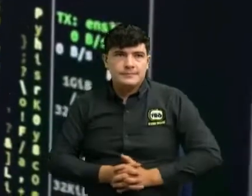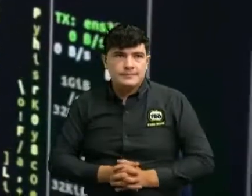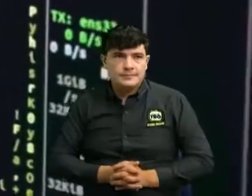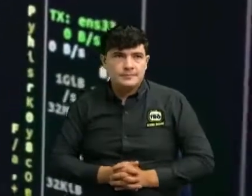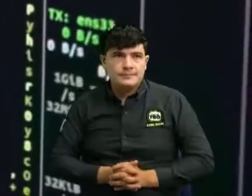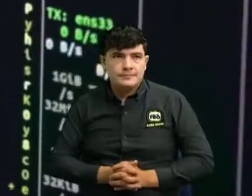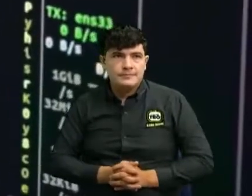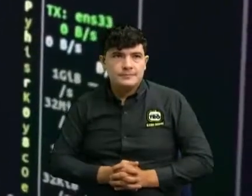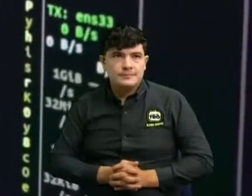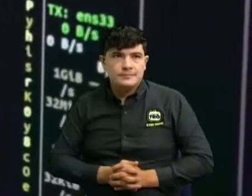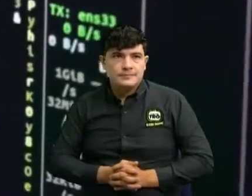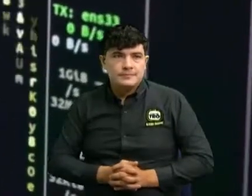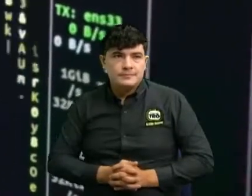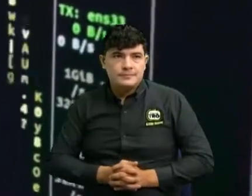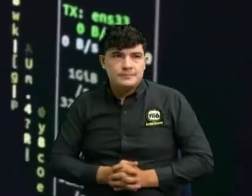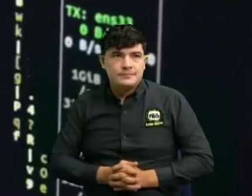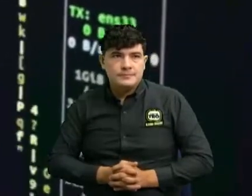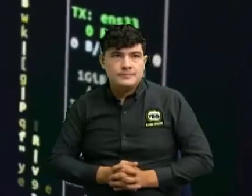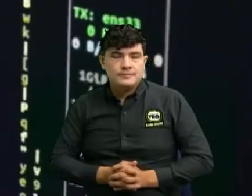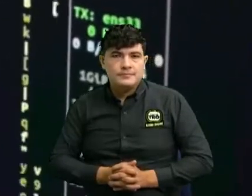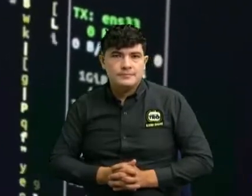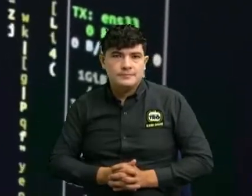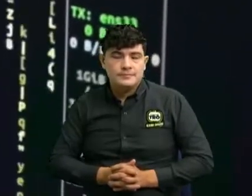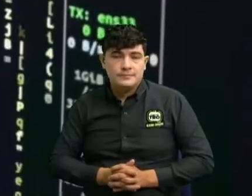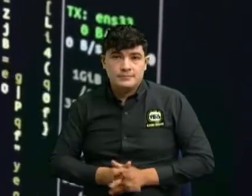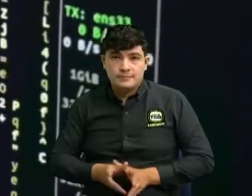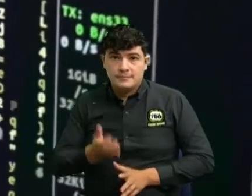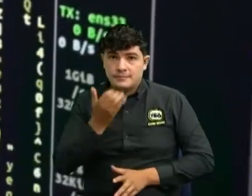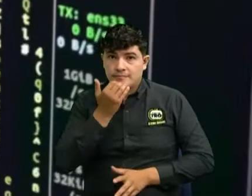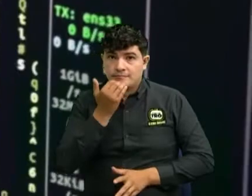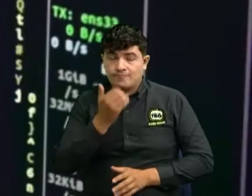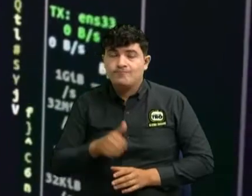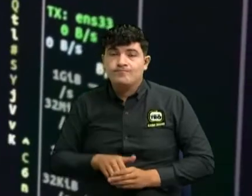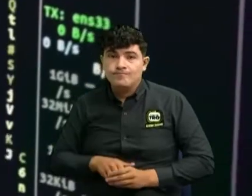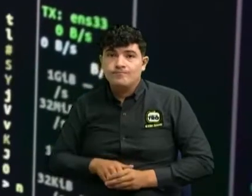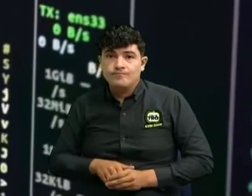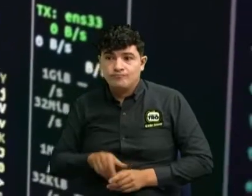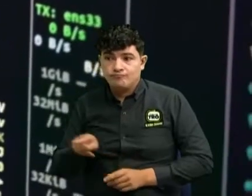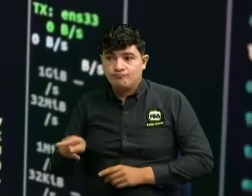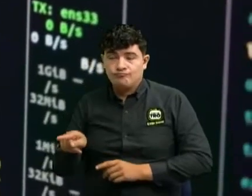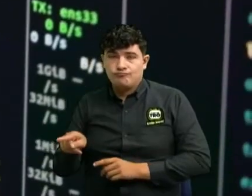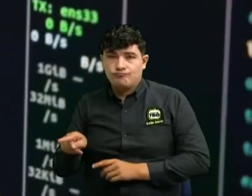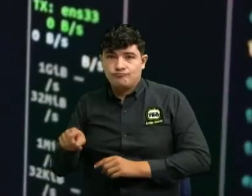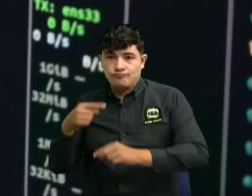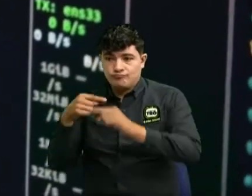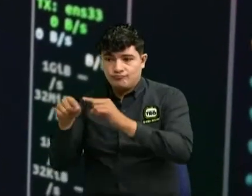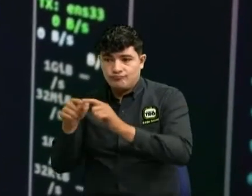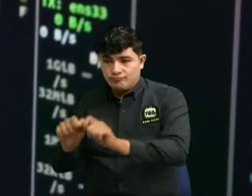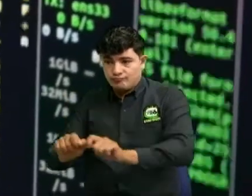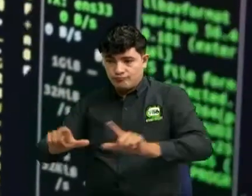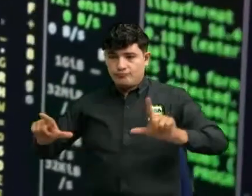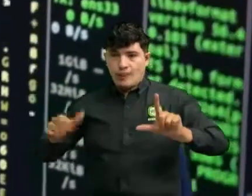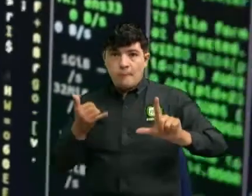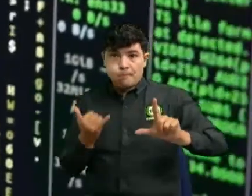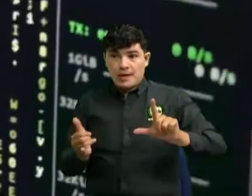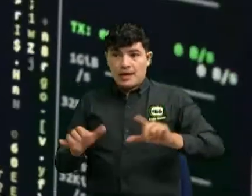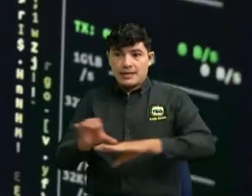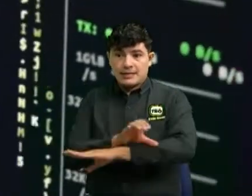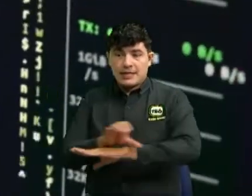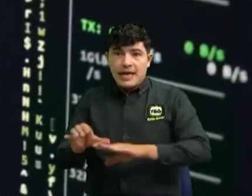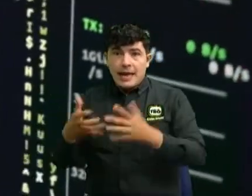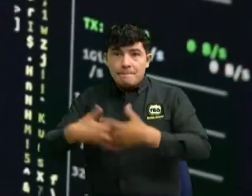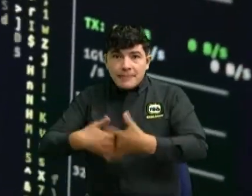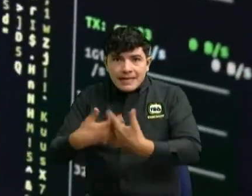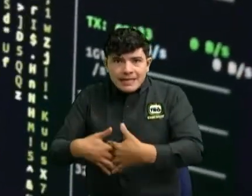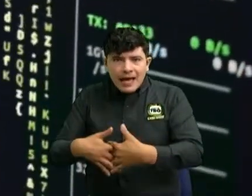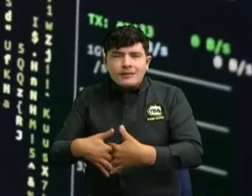información que utilizan los hackers o delincuentes y eso está catalogado como los delitos que están en el artículo